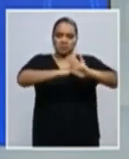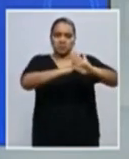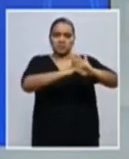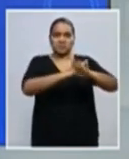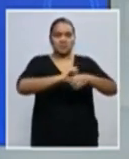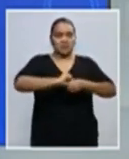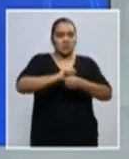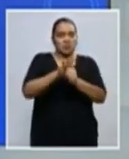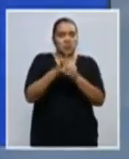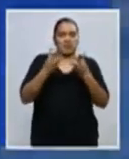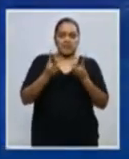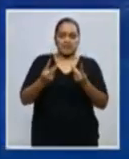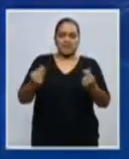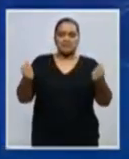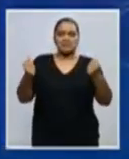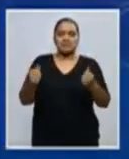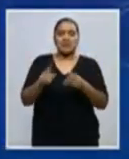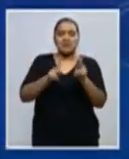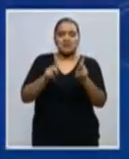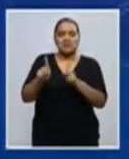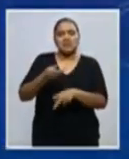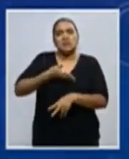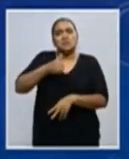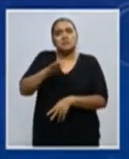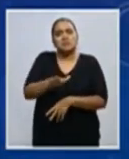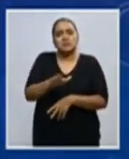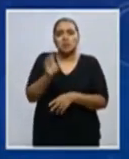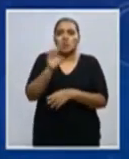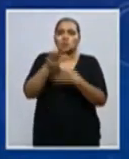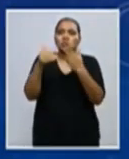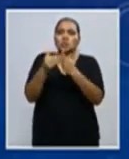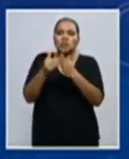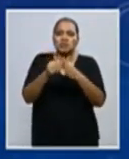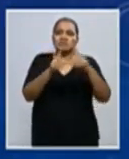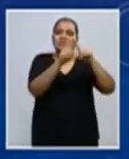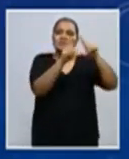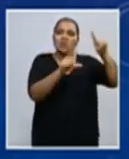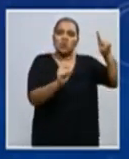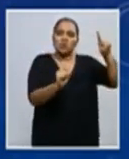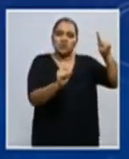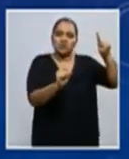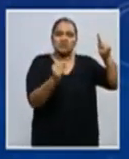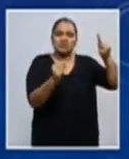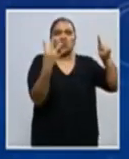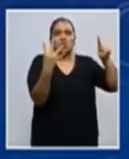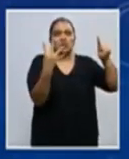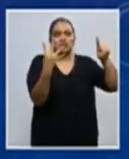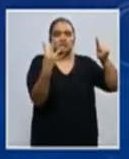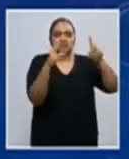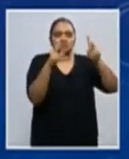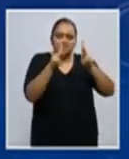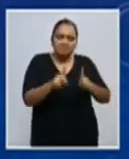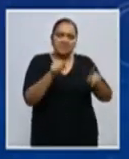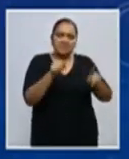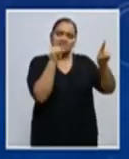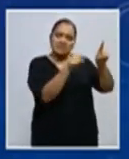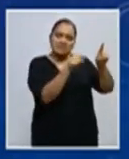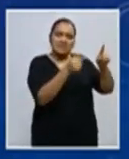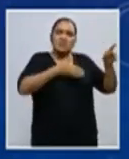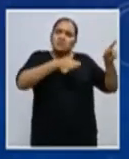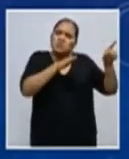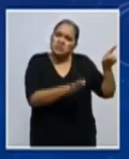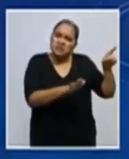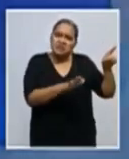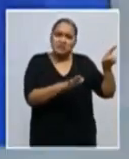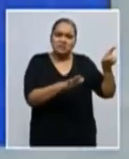que, lamentablemente, las personas que han fallecido corresponden todas al Departamento de Cortés. De ahí la importancia que tienen estas